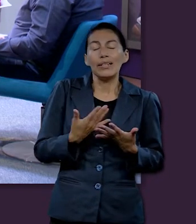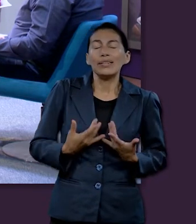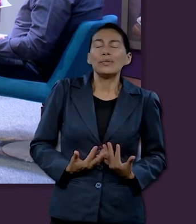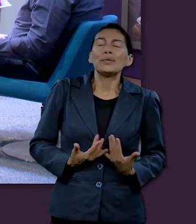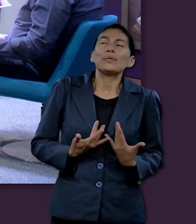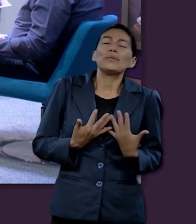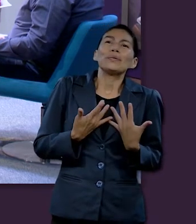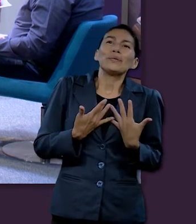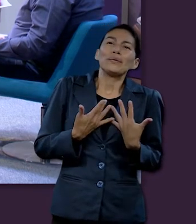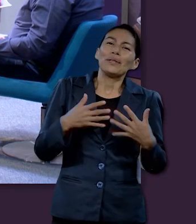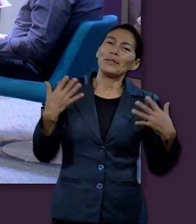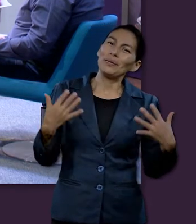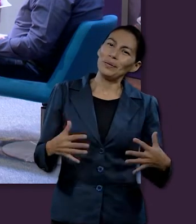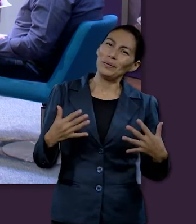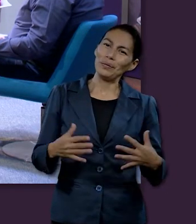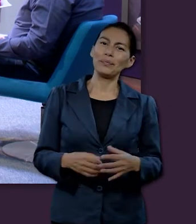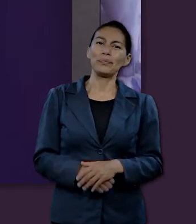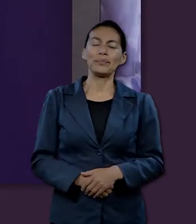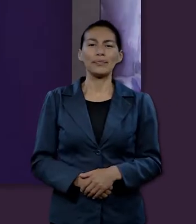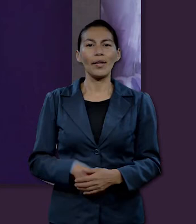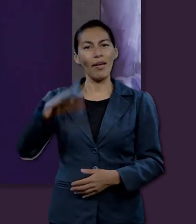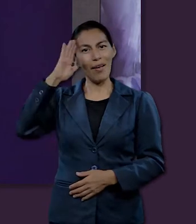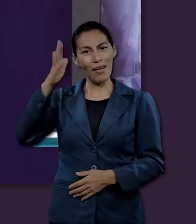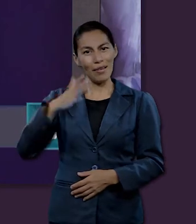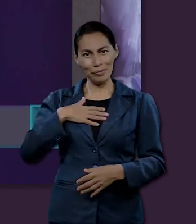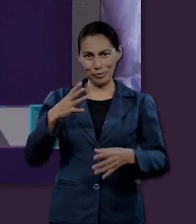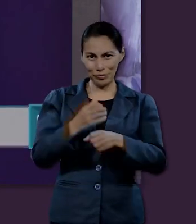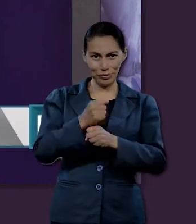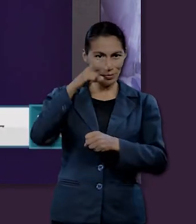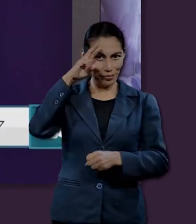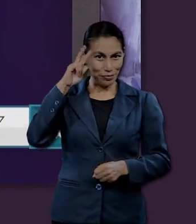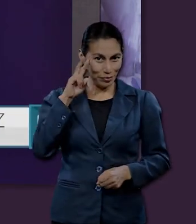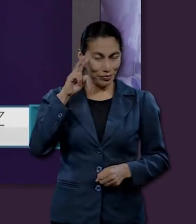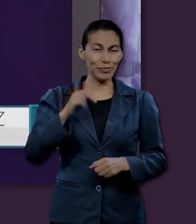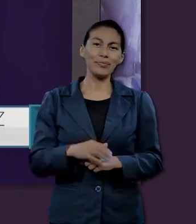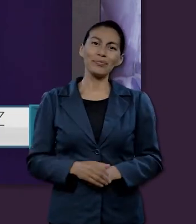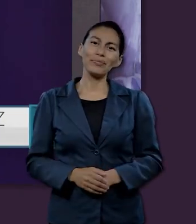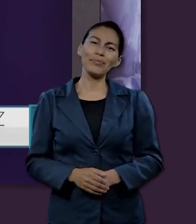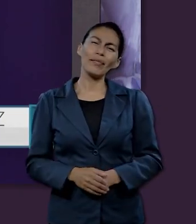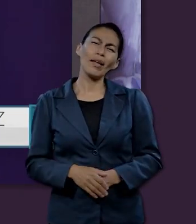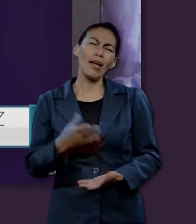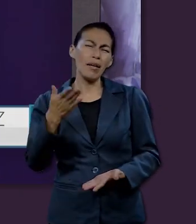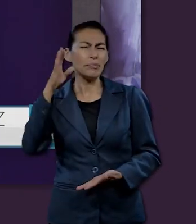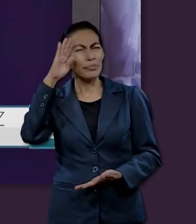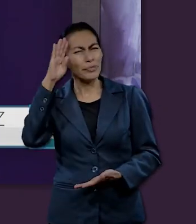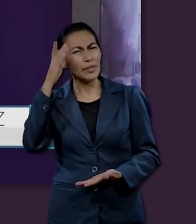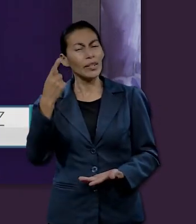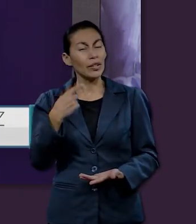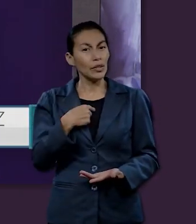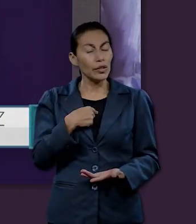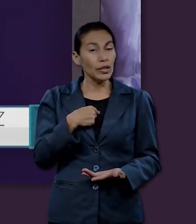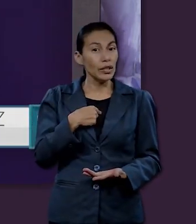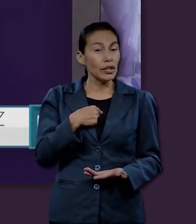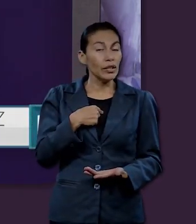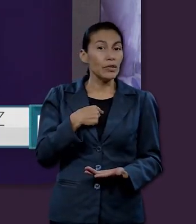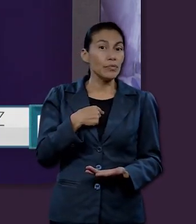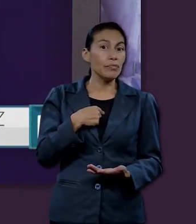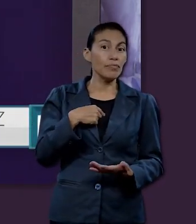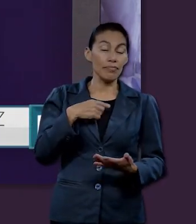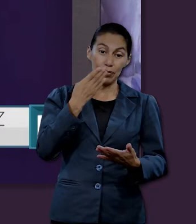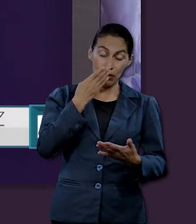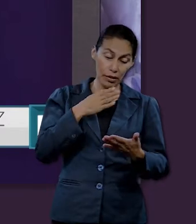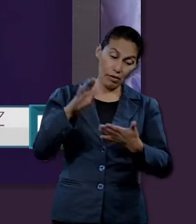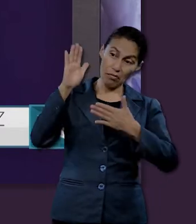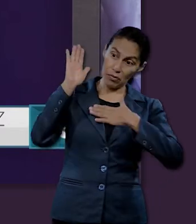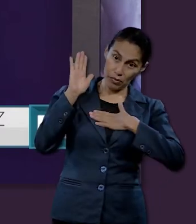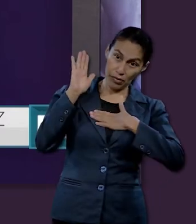les mantiene esperanzados. Hola, mi nombre es Valeria Rodríguez y creo que algo que me mantiene con esperanza son las